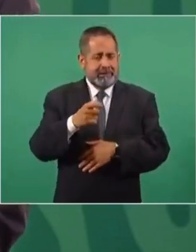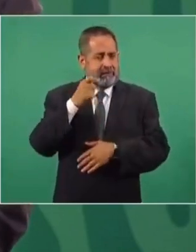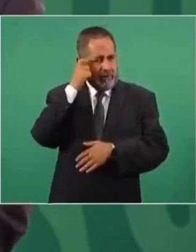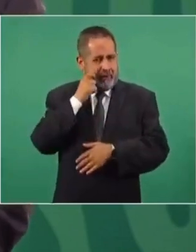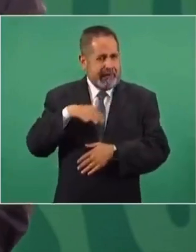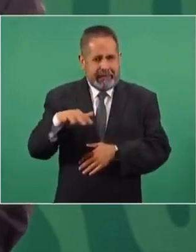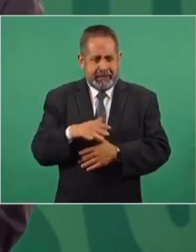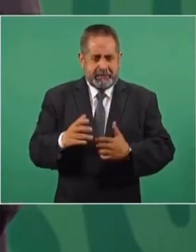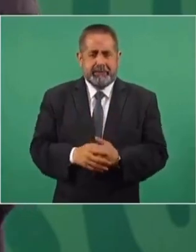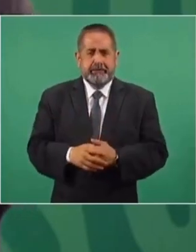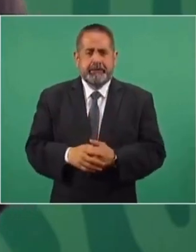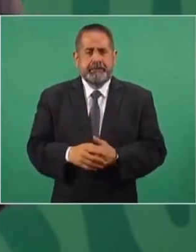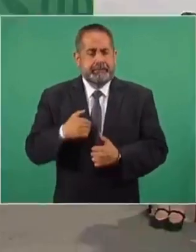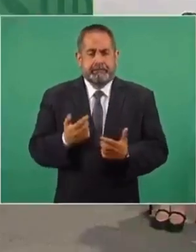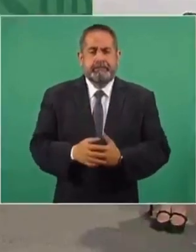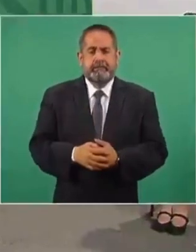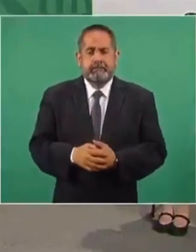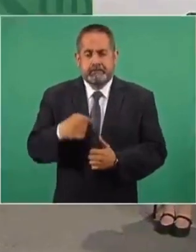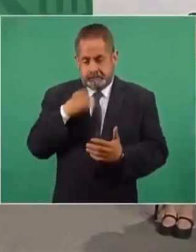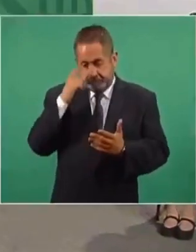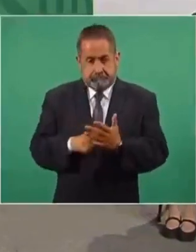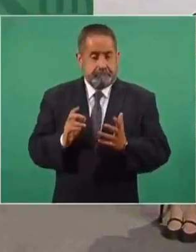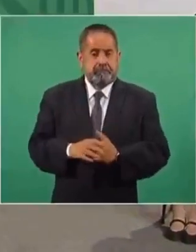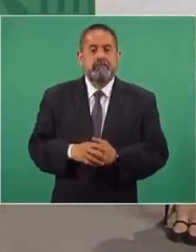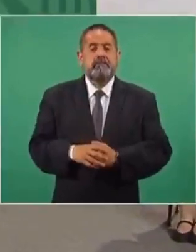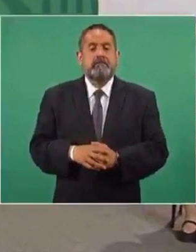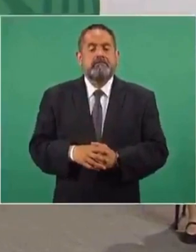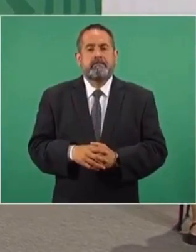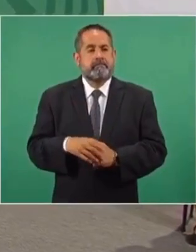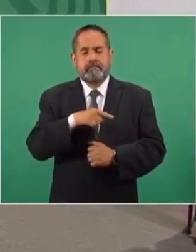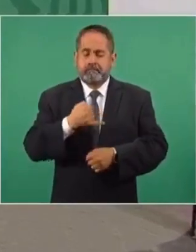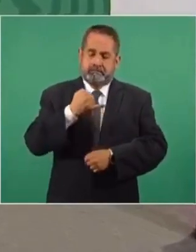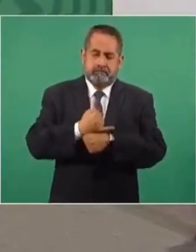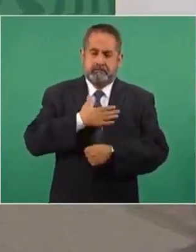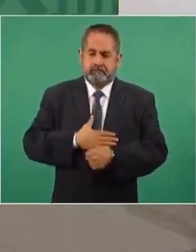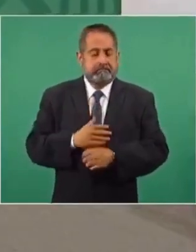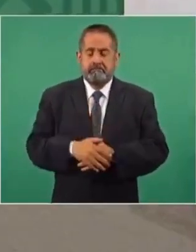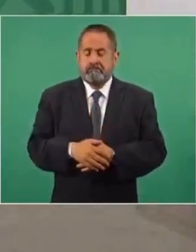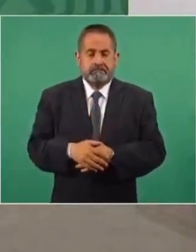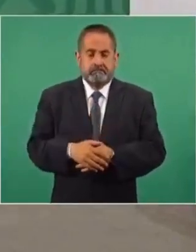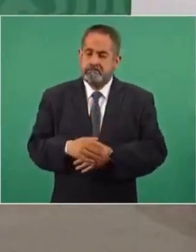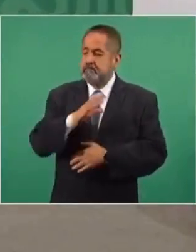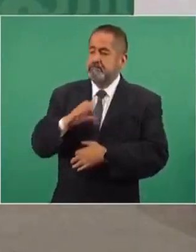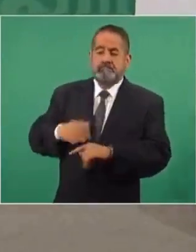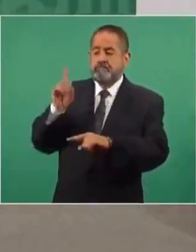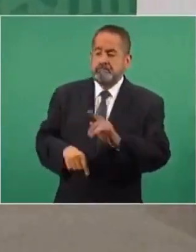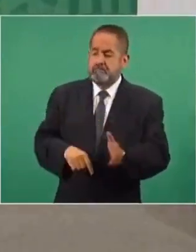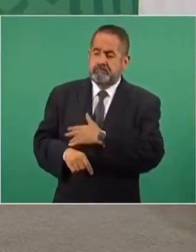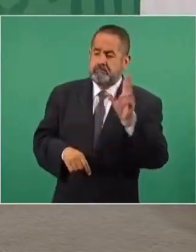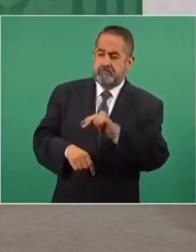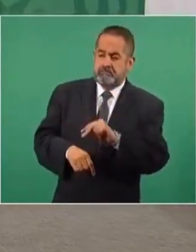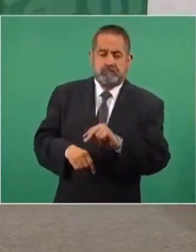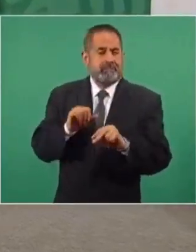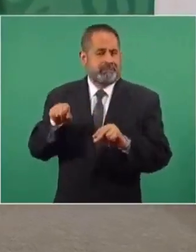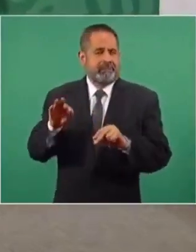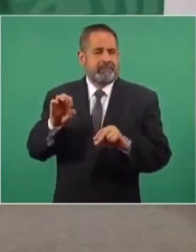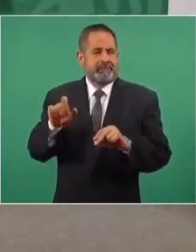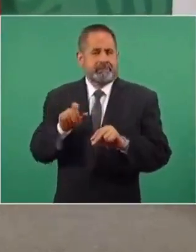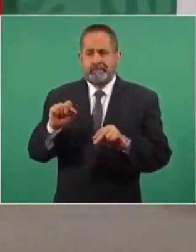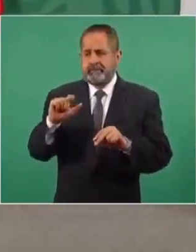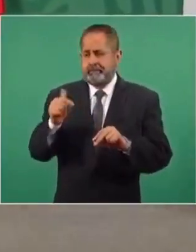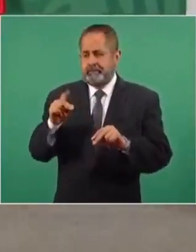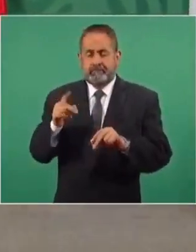lo mencionas. Yo creo que fue un asunto injusto el que liquidaran la candidatura a Félix Salgado Macedonio,